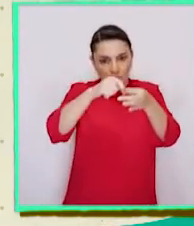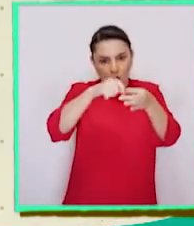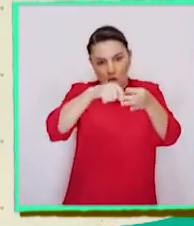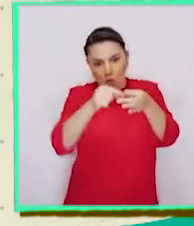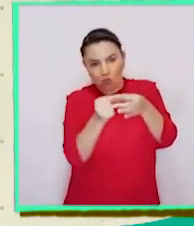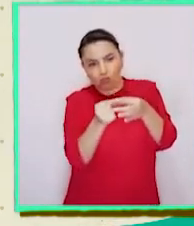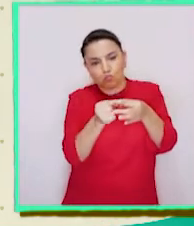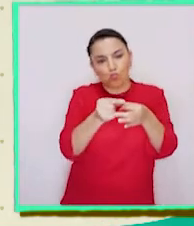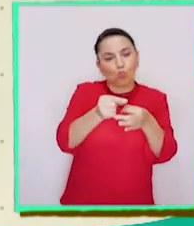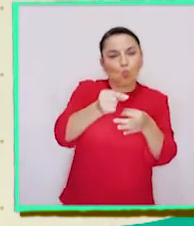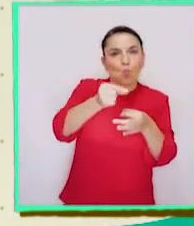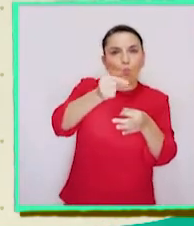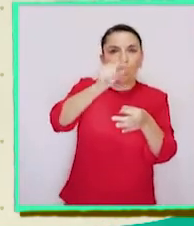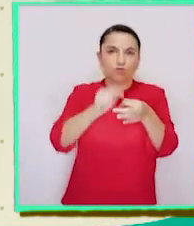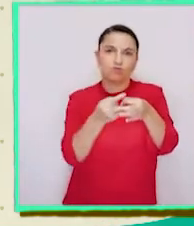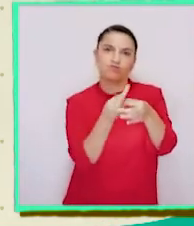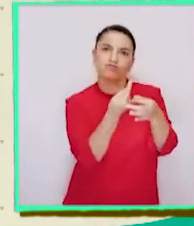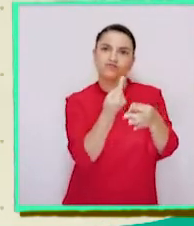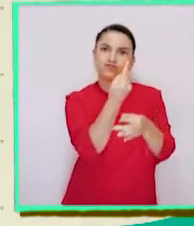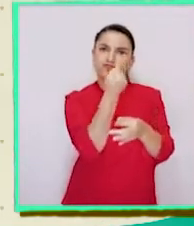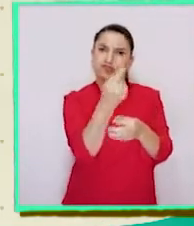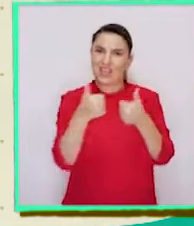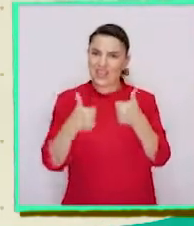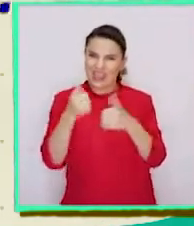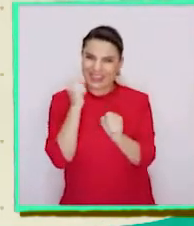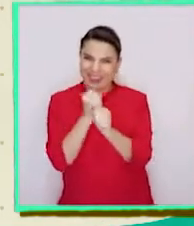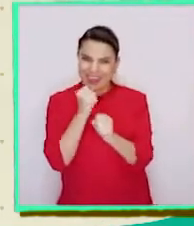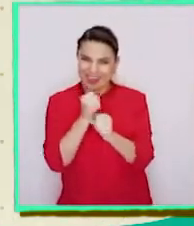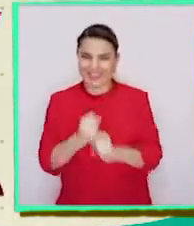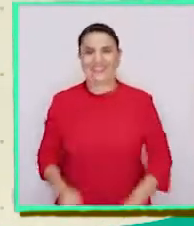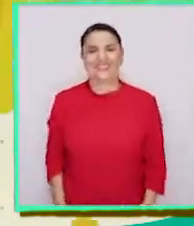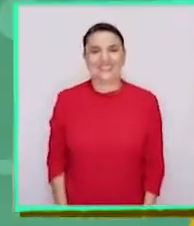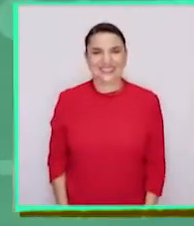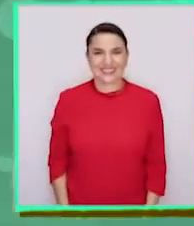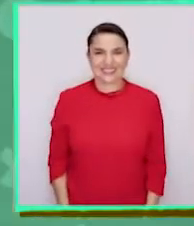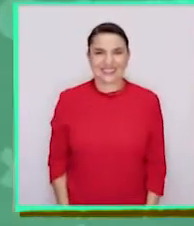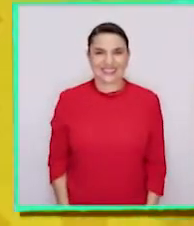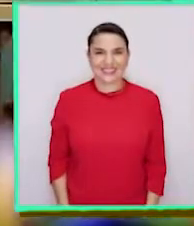un tallo delgado que forma el brote. ¡Buen trabajo!